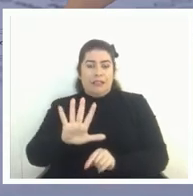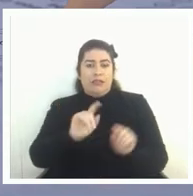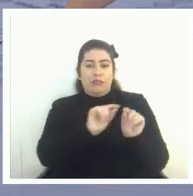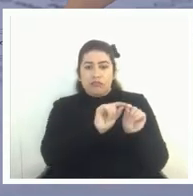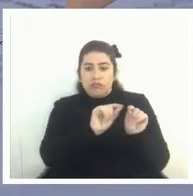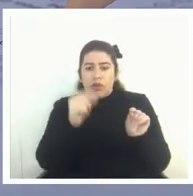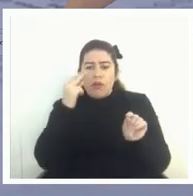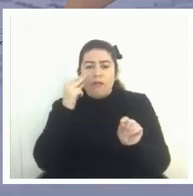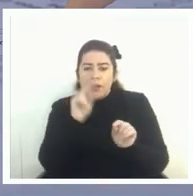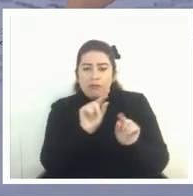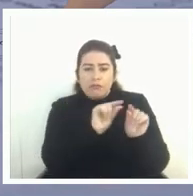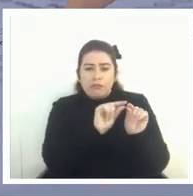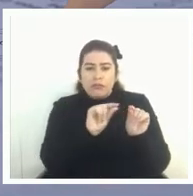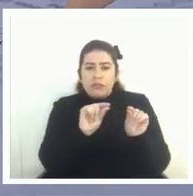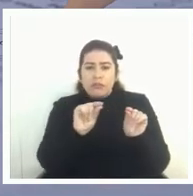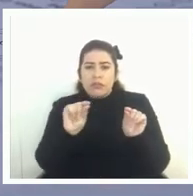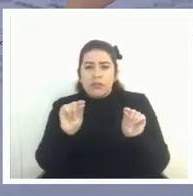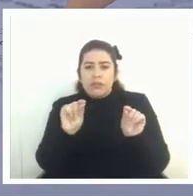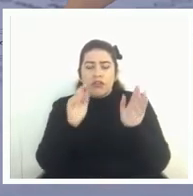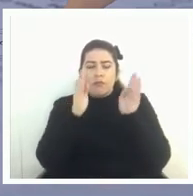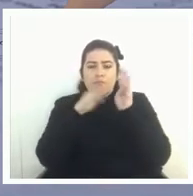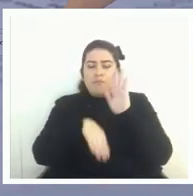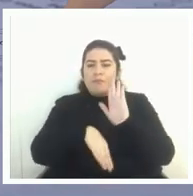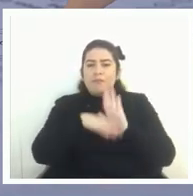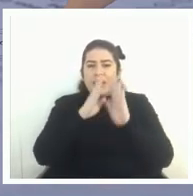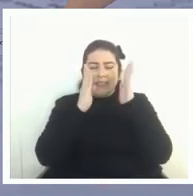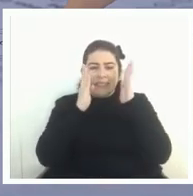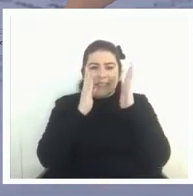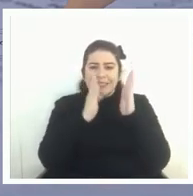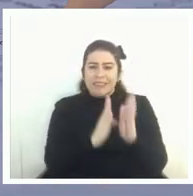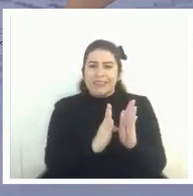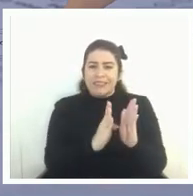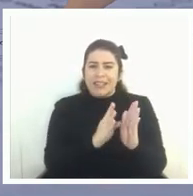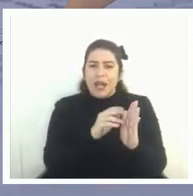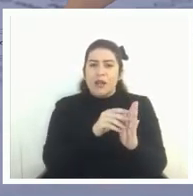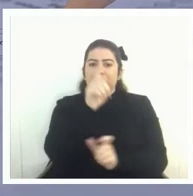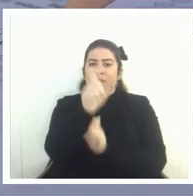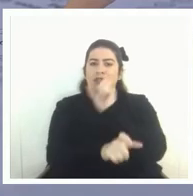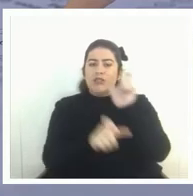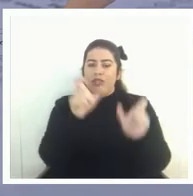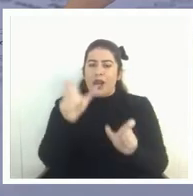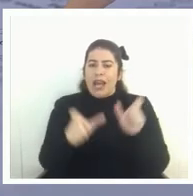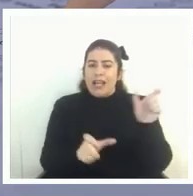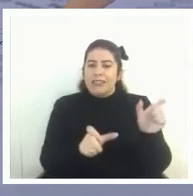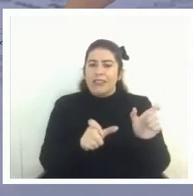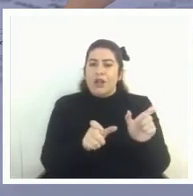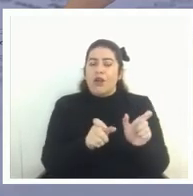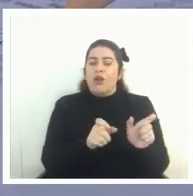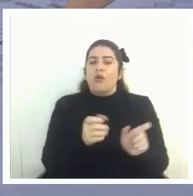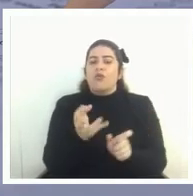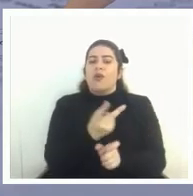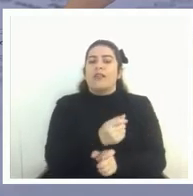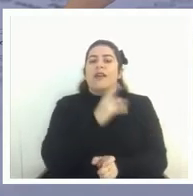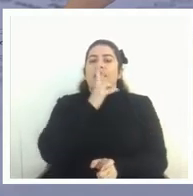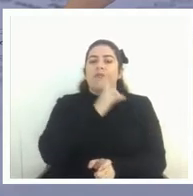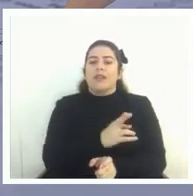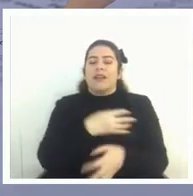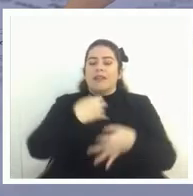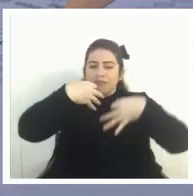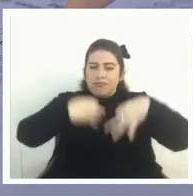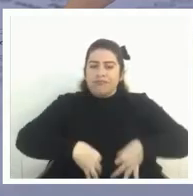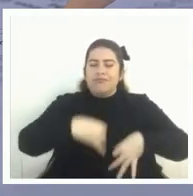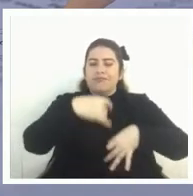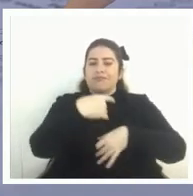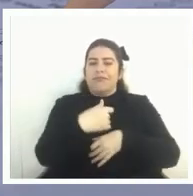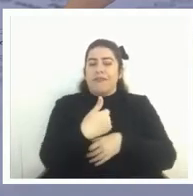pueden ver dónde se concentra la mayor cantidad de personas con cuántas respuestas correctas y se